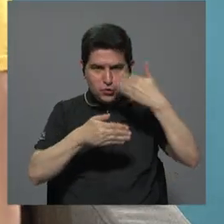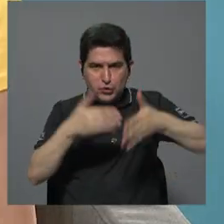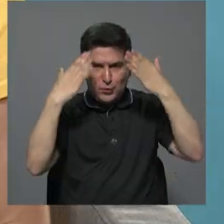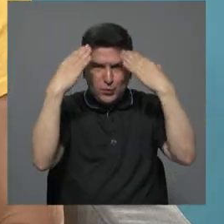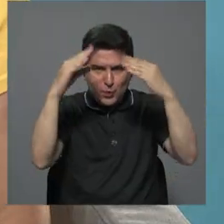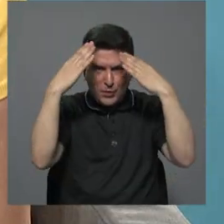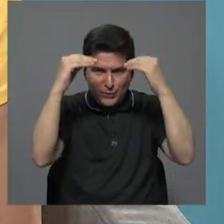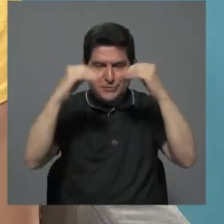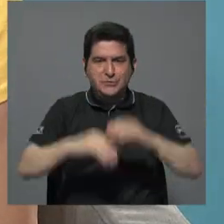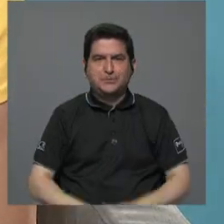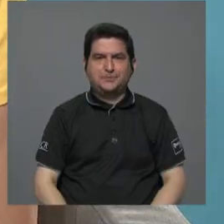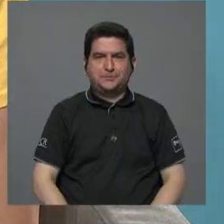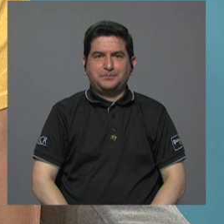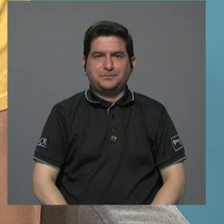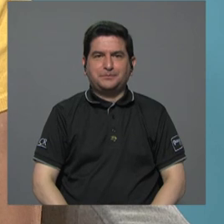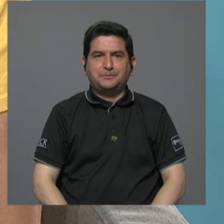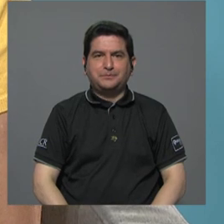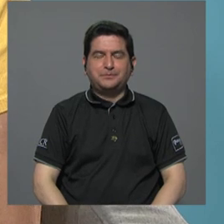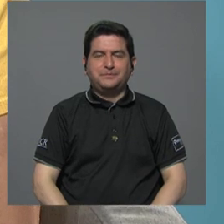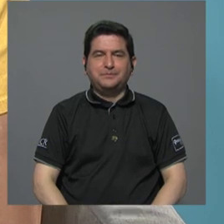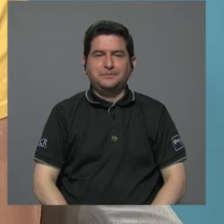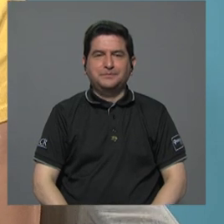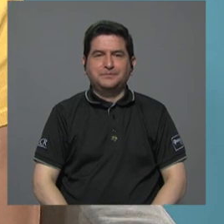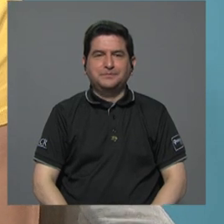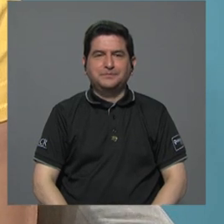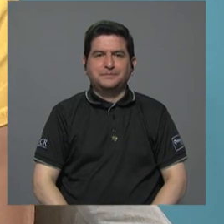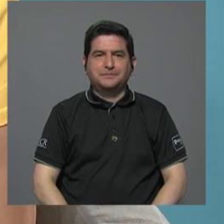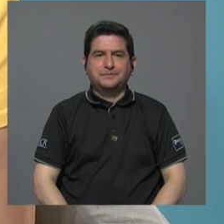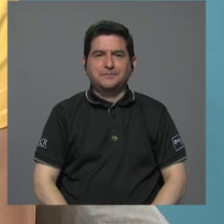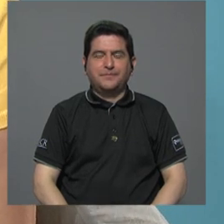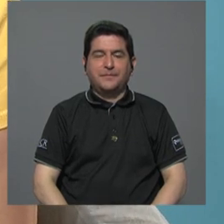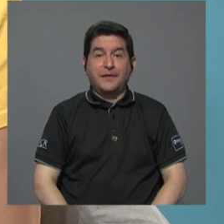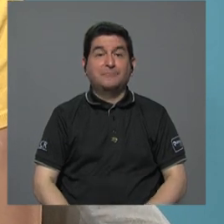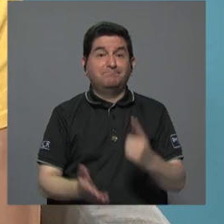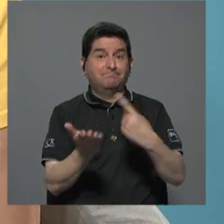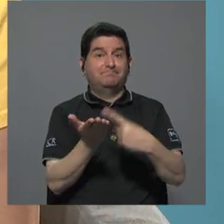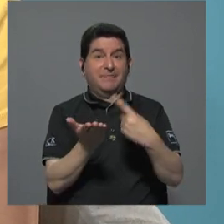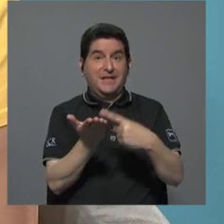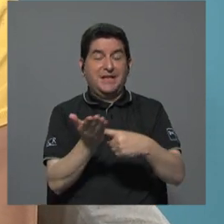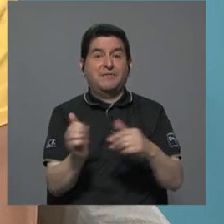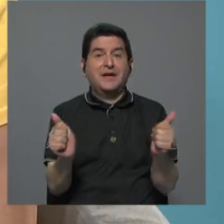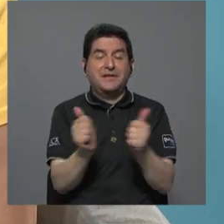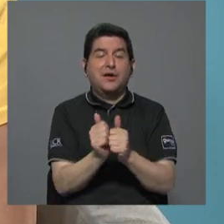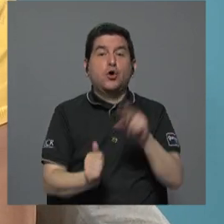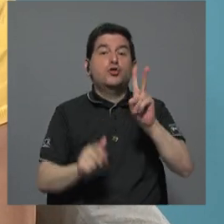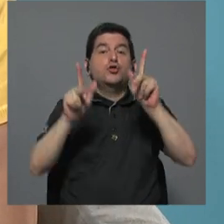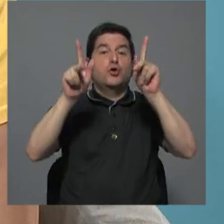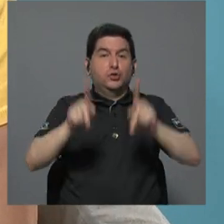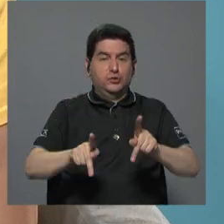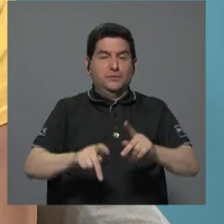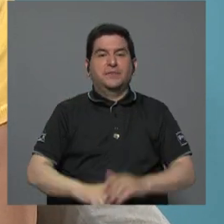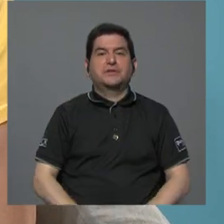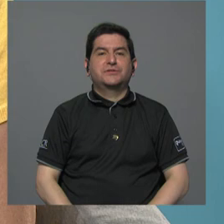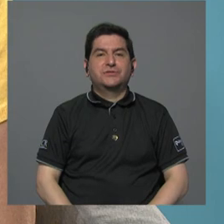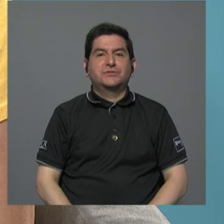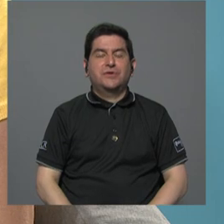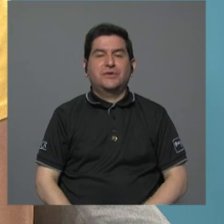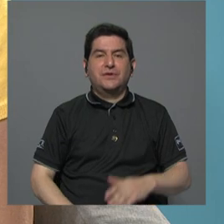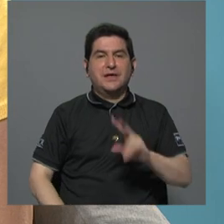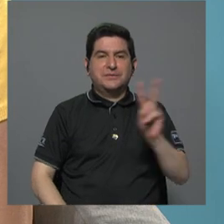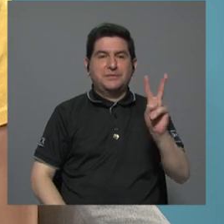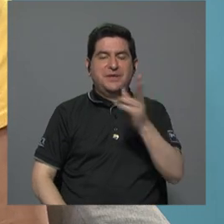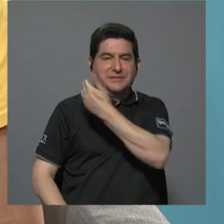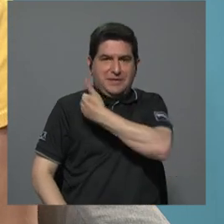información, porque, bueno, viene el debate con las dos personas aspirantes por las